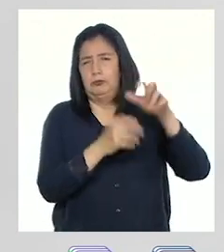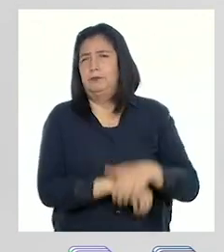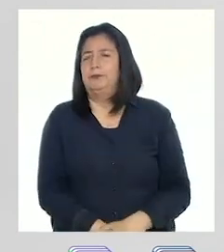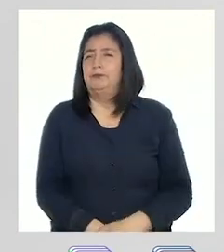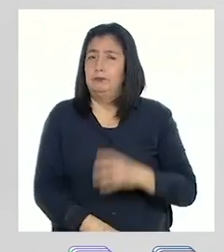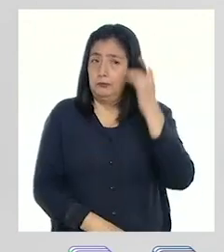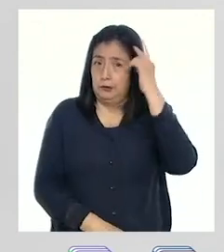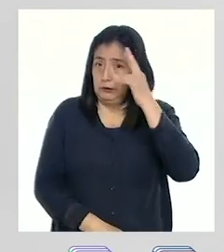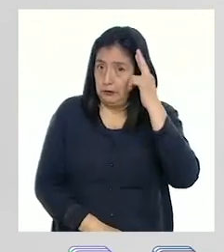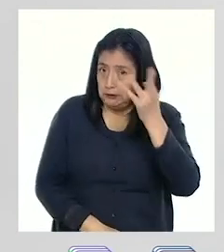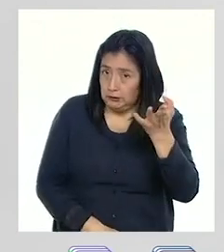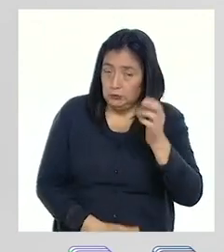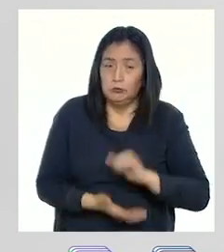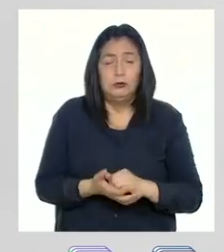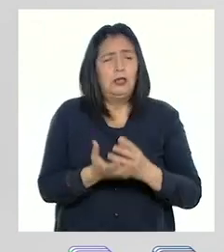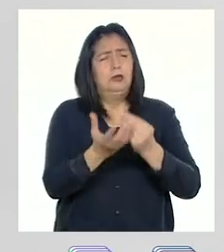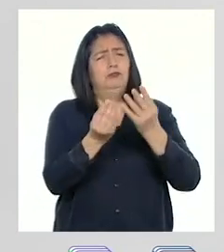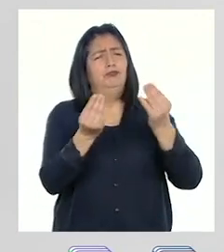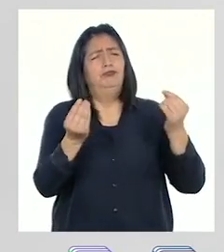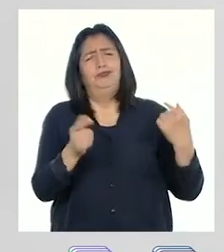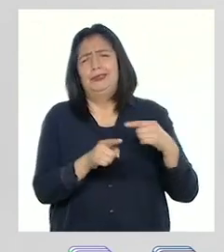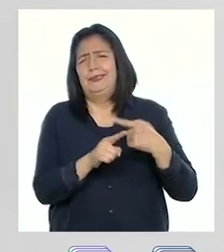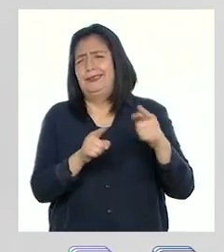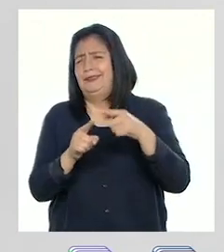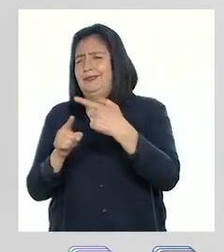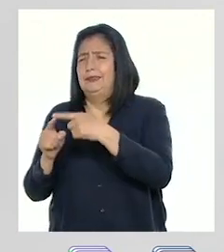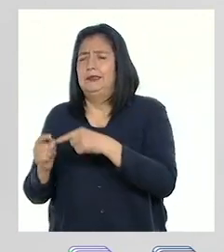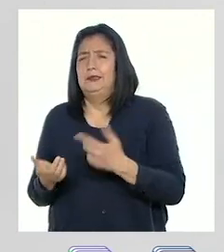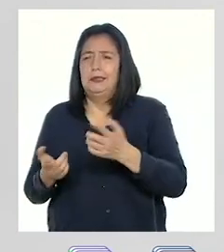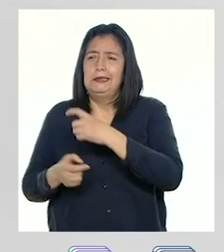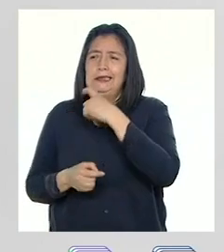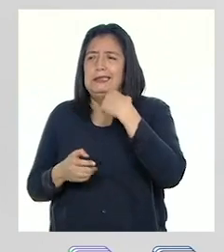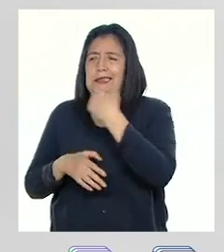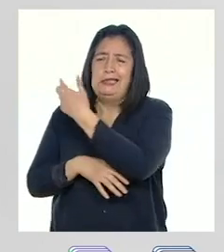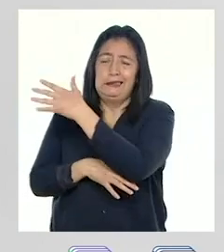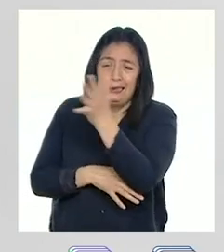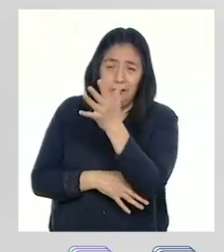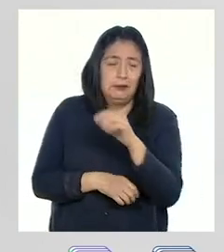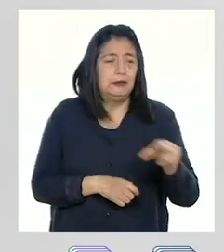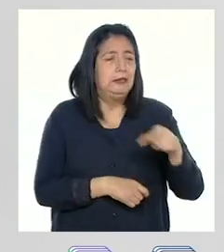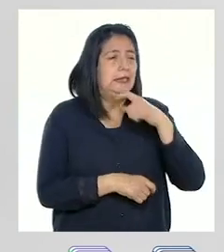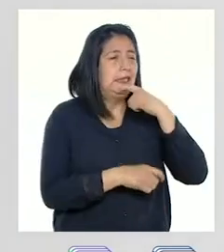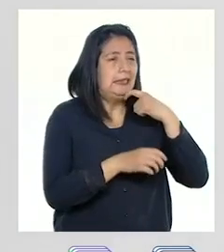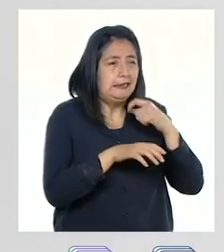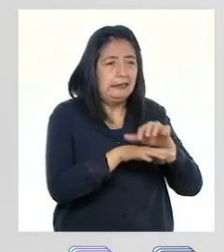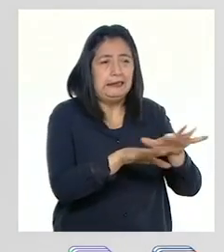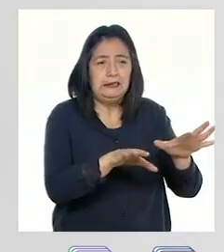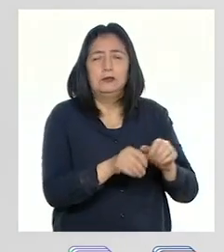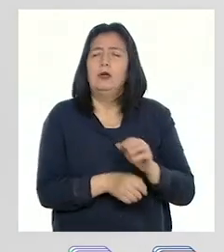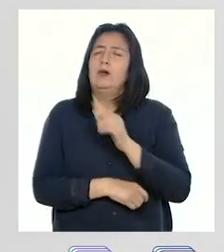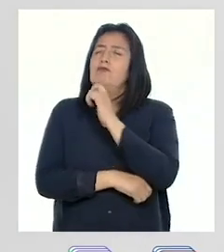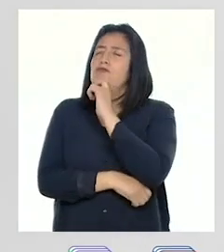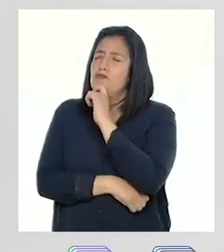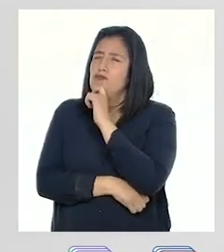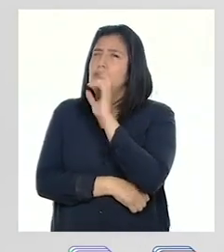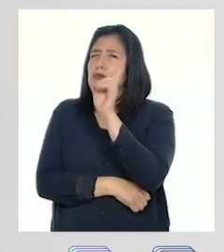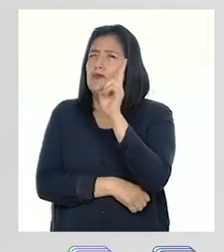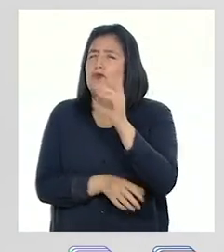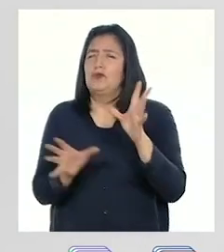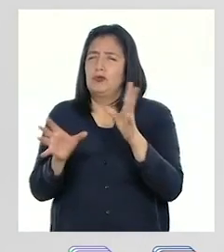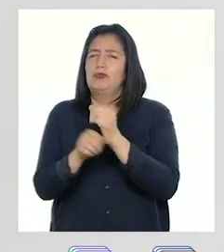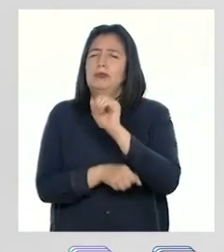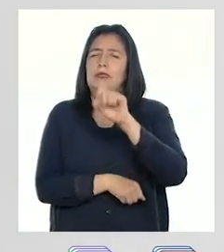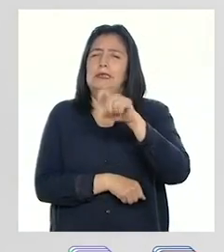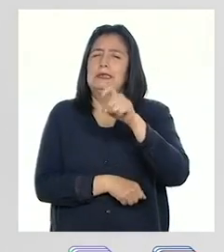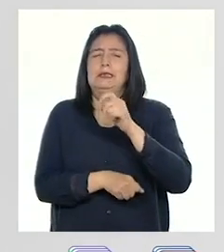Por eso, hay tantas diferencias entre las selvas y los desiertos. Profesor, realmente este resumen era